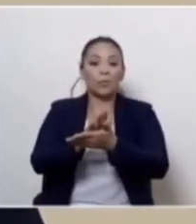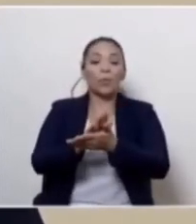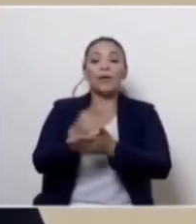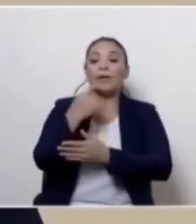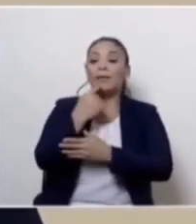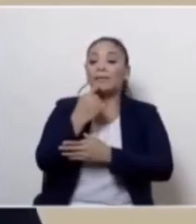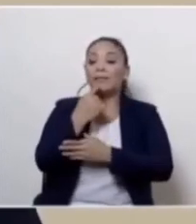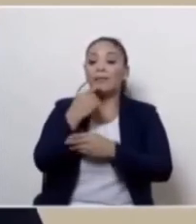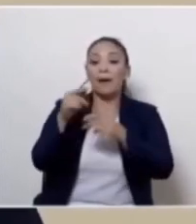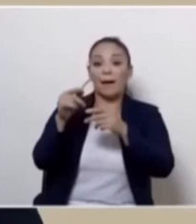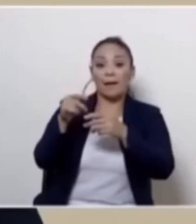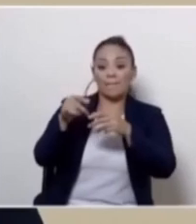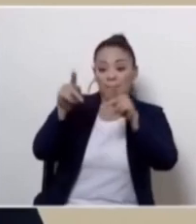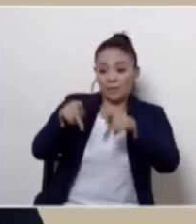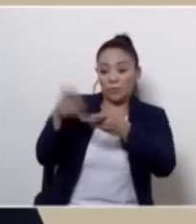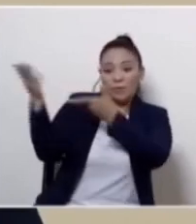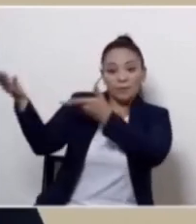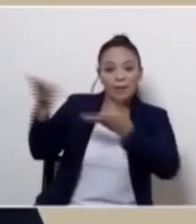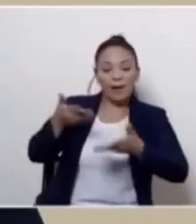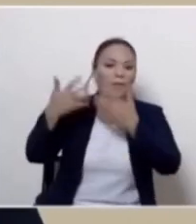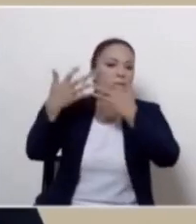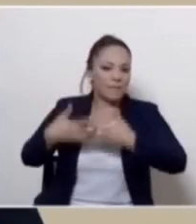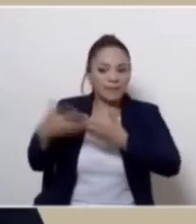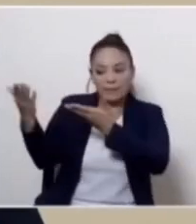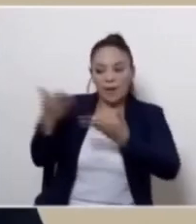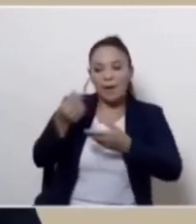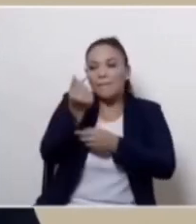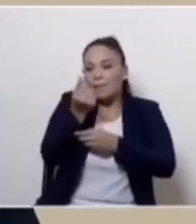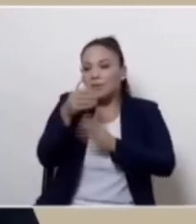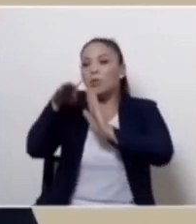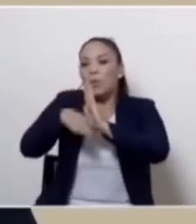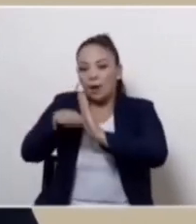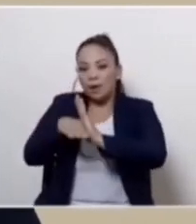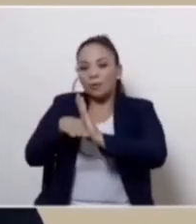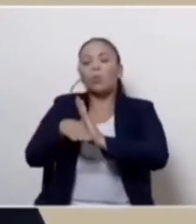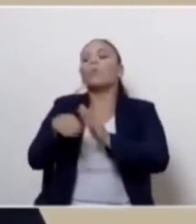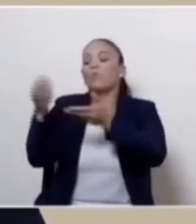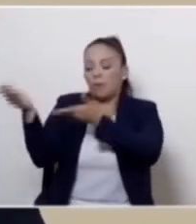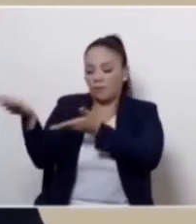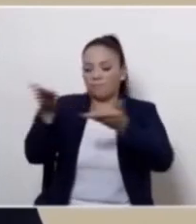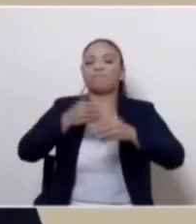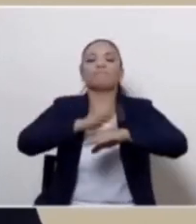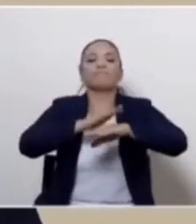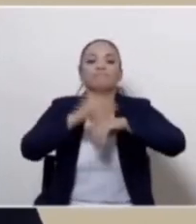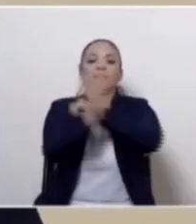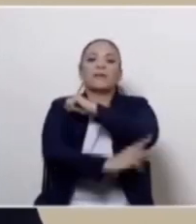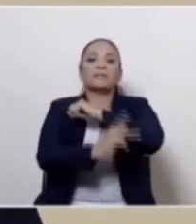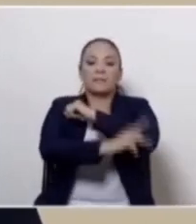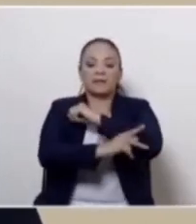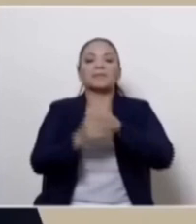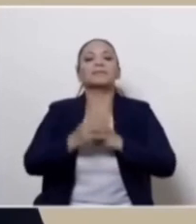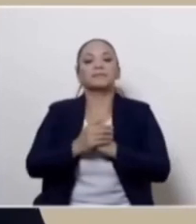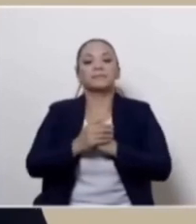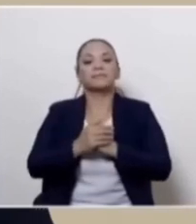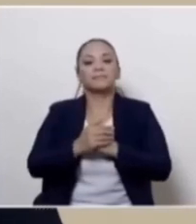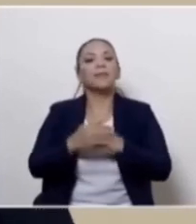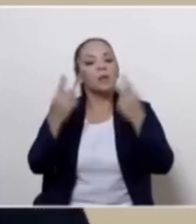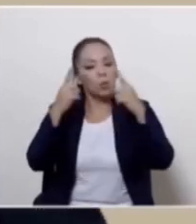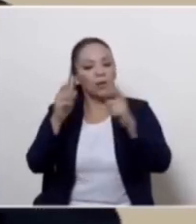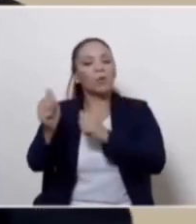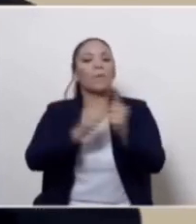precio más barato, lo puede traer el país y girar competencia sobre eso.